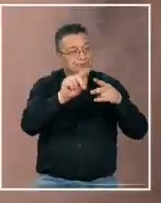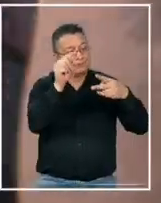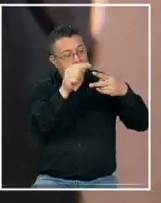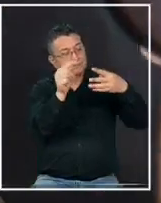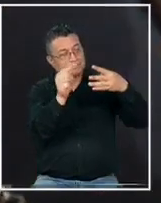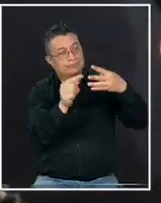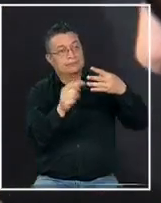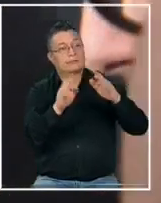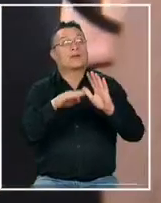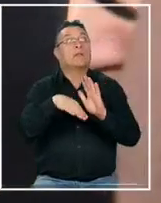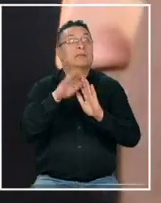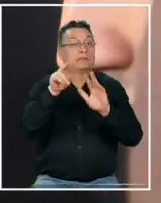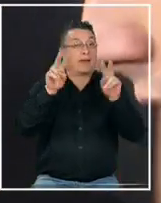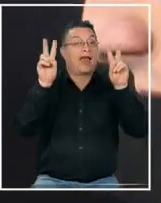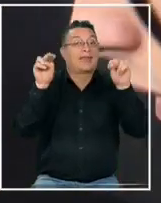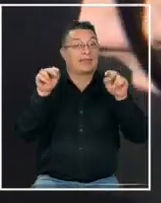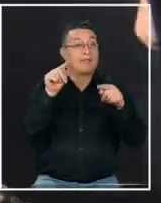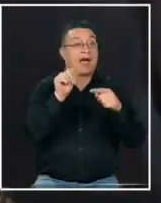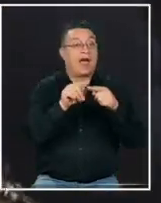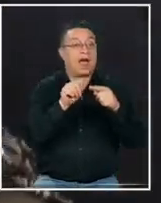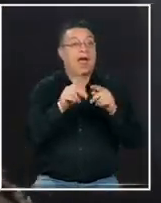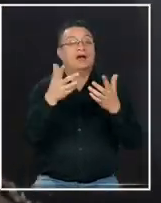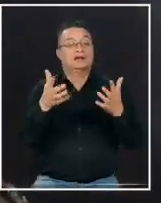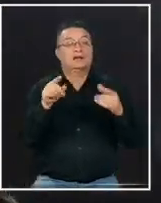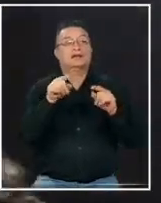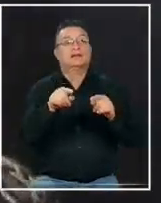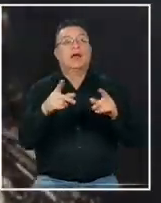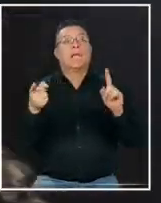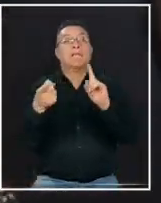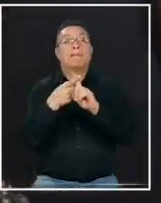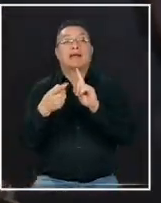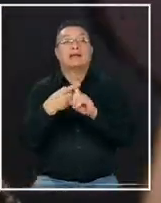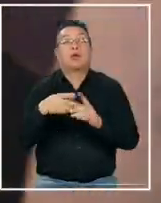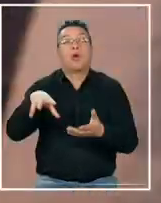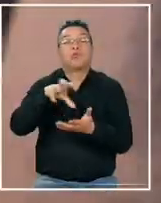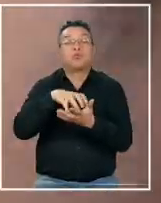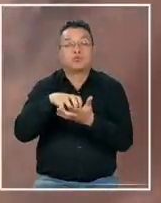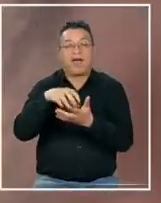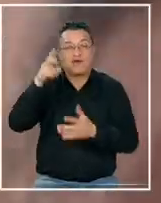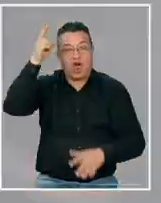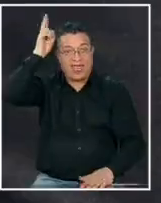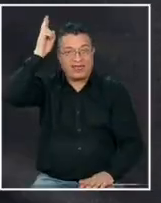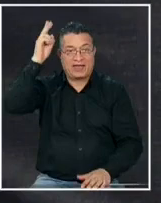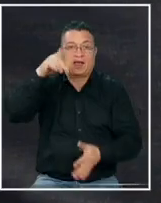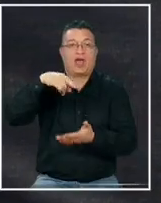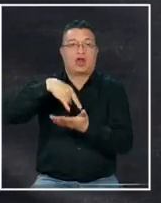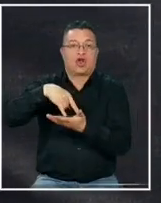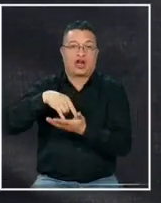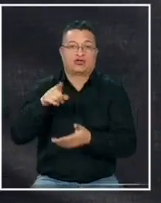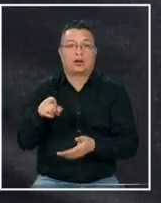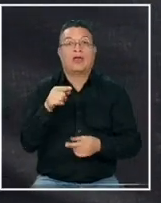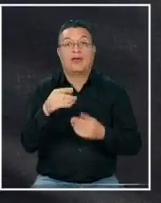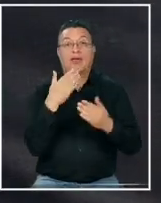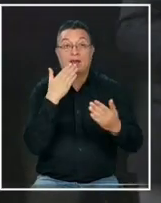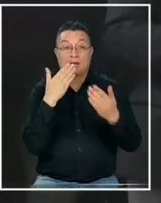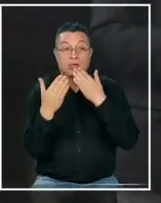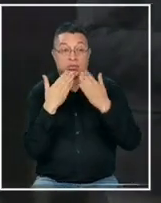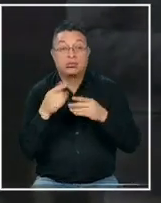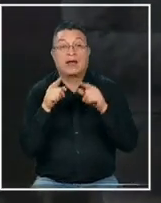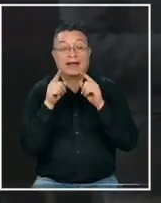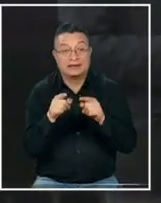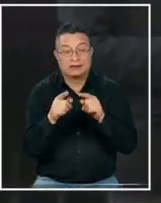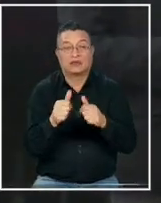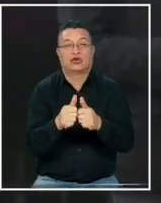respecto, sobre todo en materia de consagración, de participación de los pueblos indígenas en el Congreso. Ese debate el que iniciaron una vez